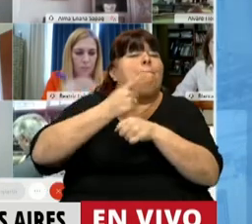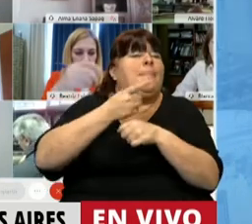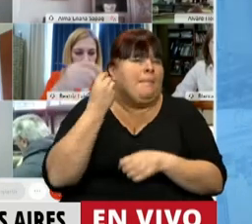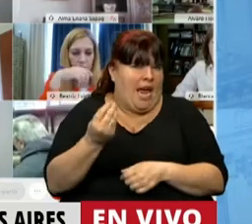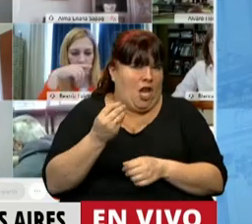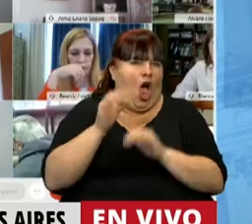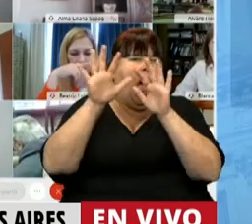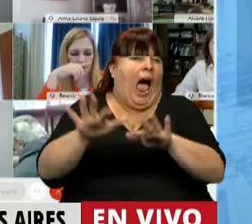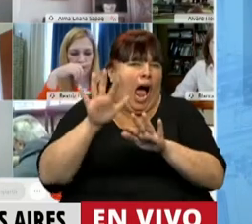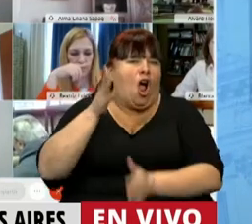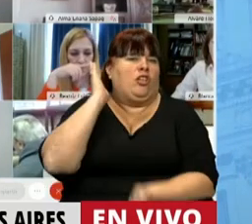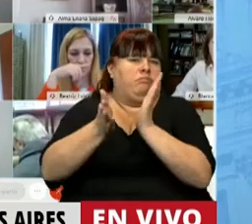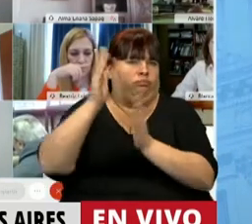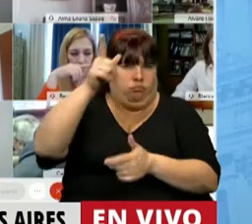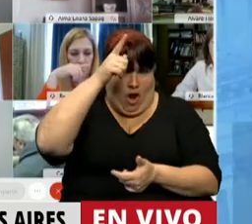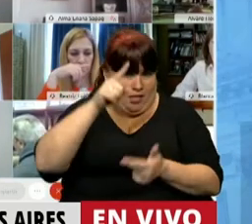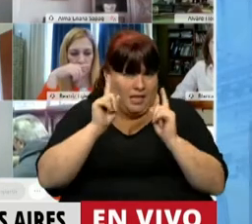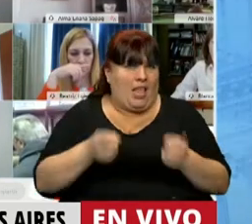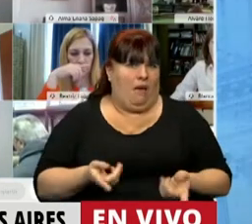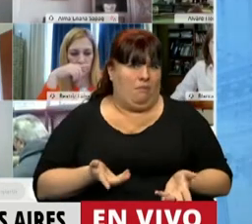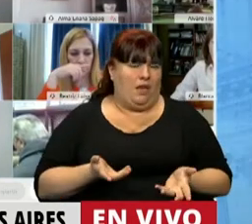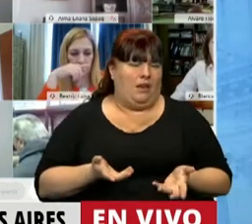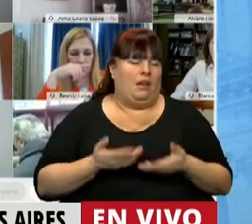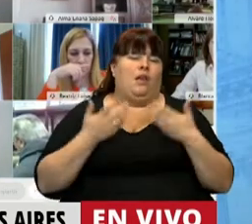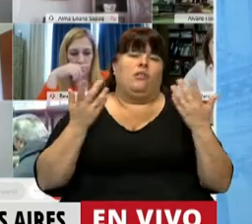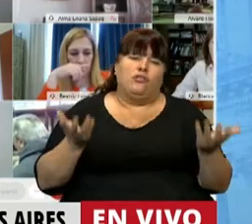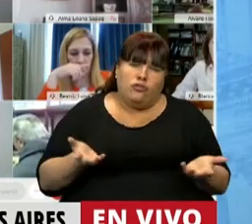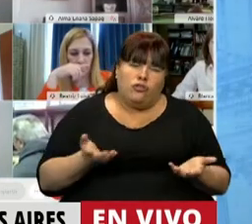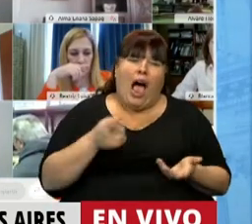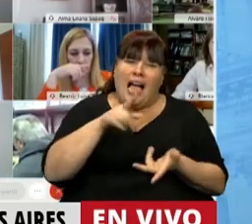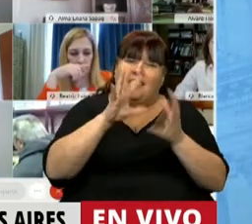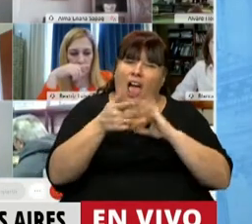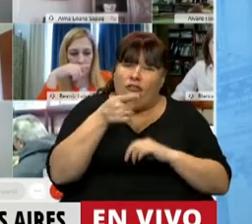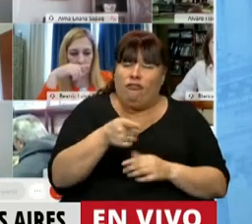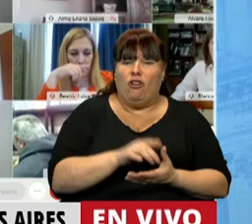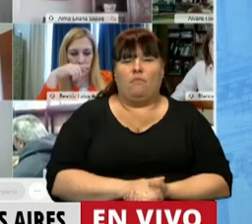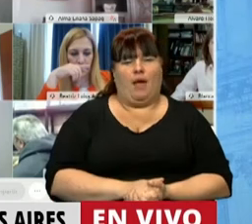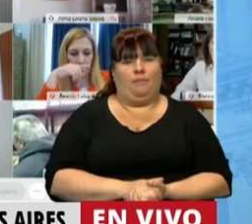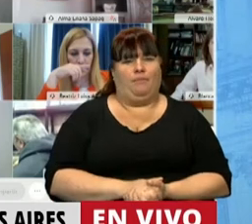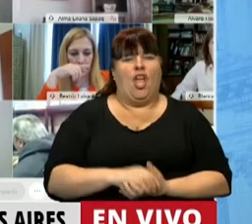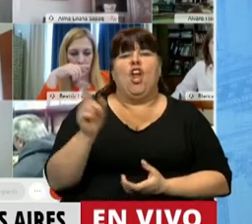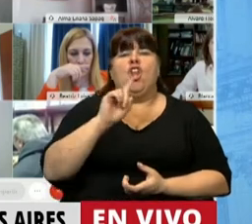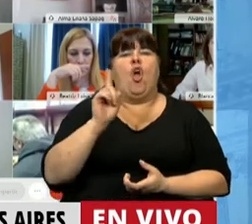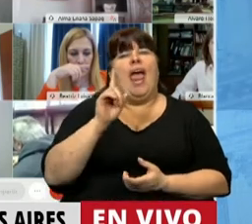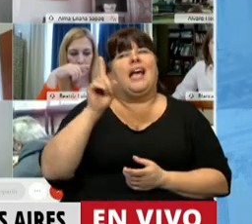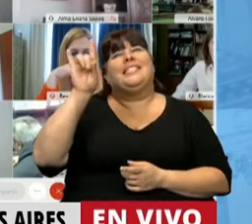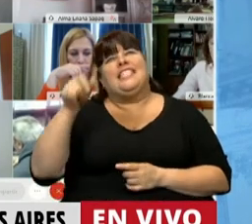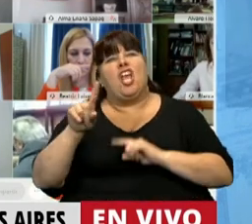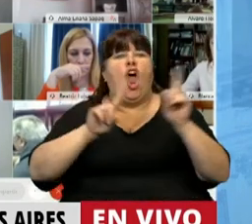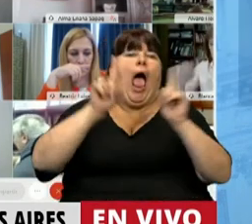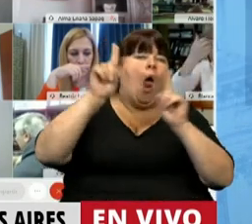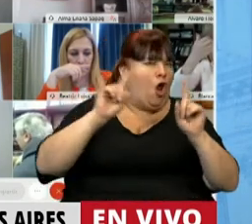por el acoso y la represión policial. Entonces, esta acción no es una acción aislada,